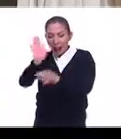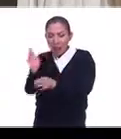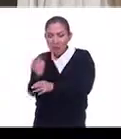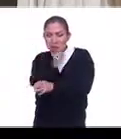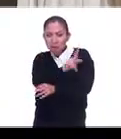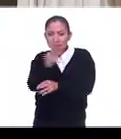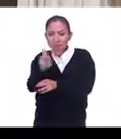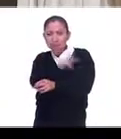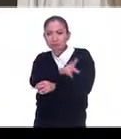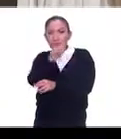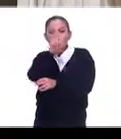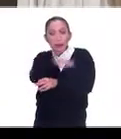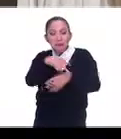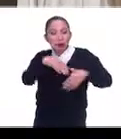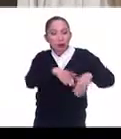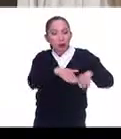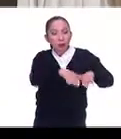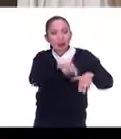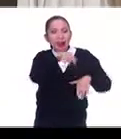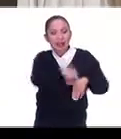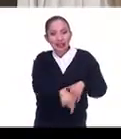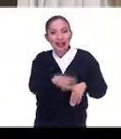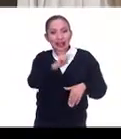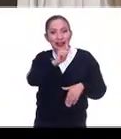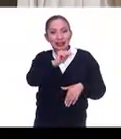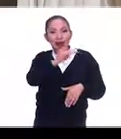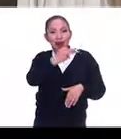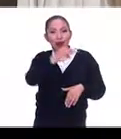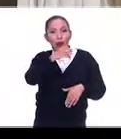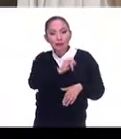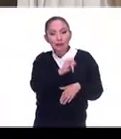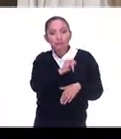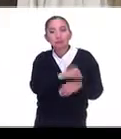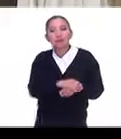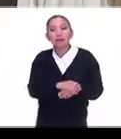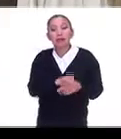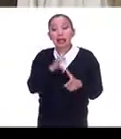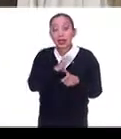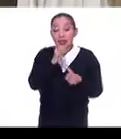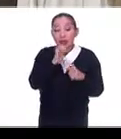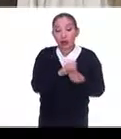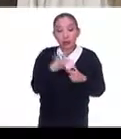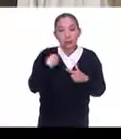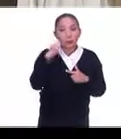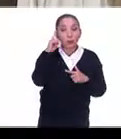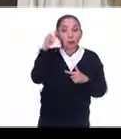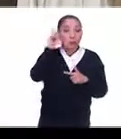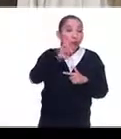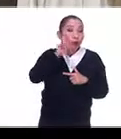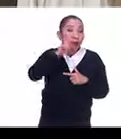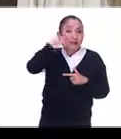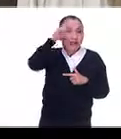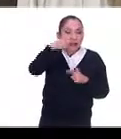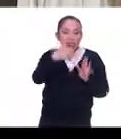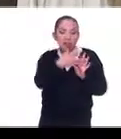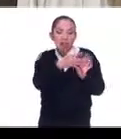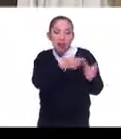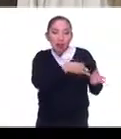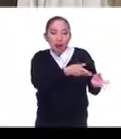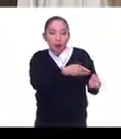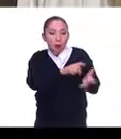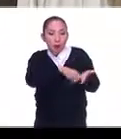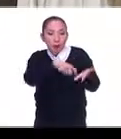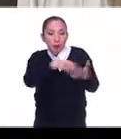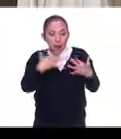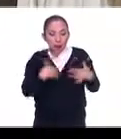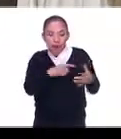a la máquina de coser que hacen en Tlawí y entonces se le facilitó y en un momento yo